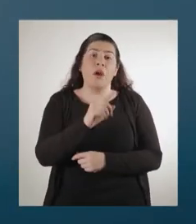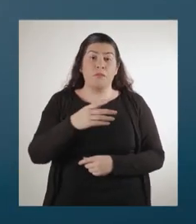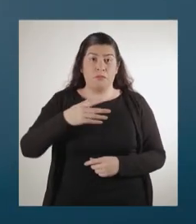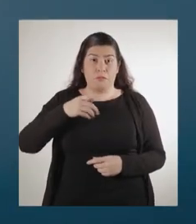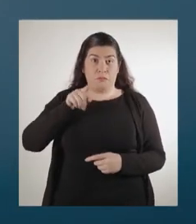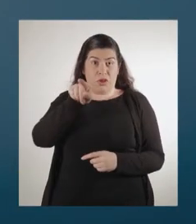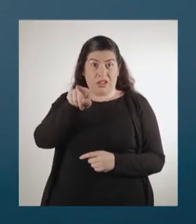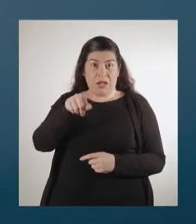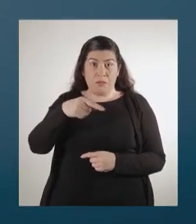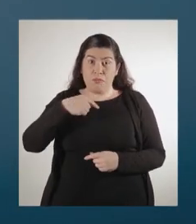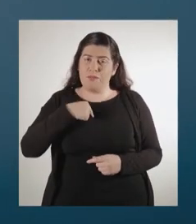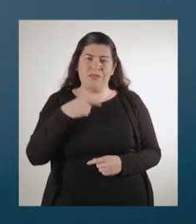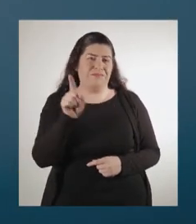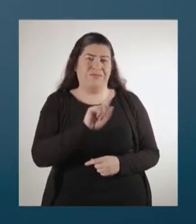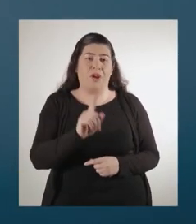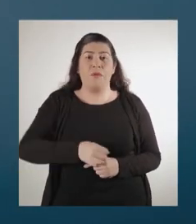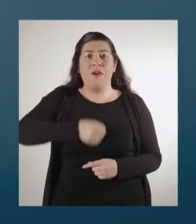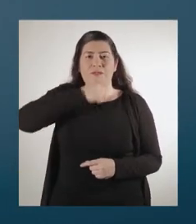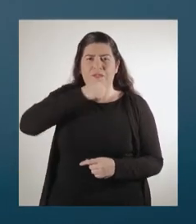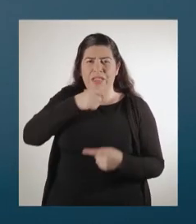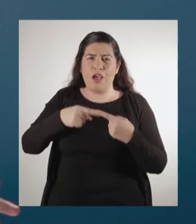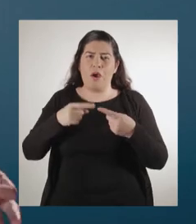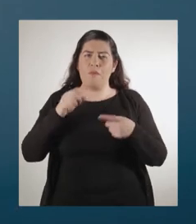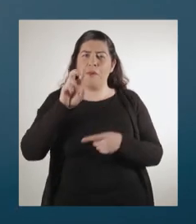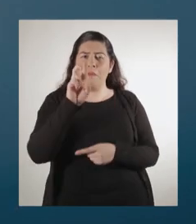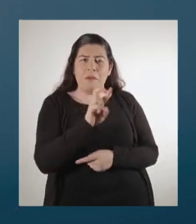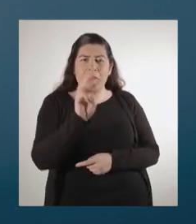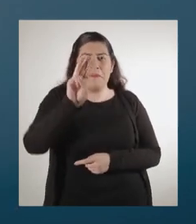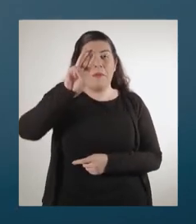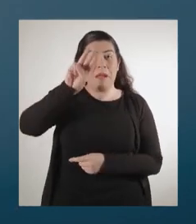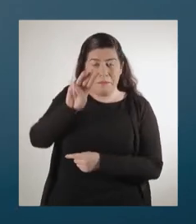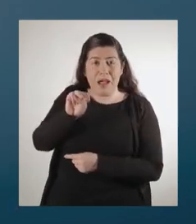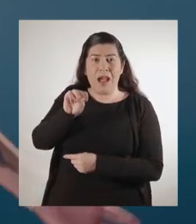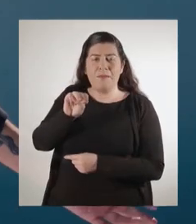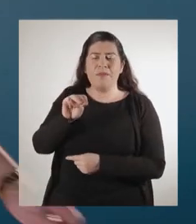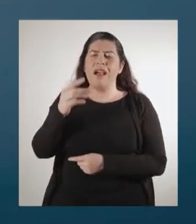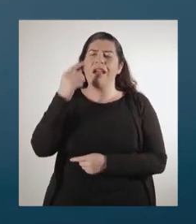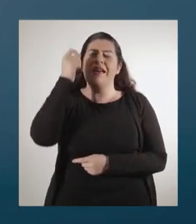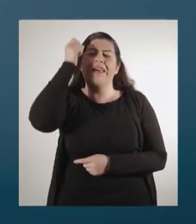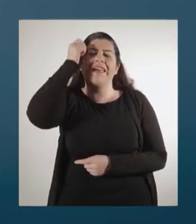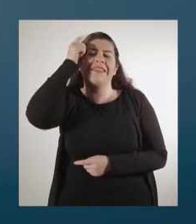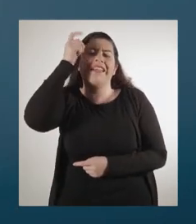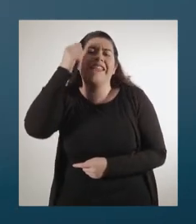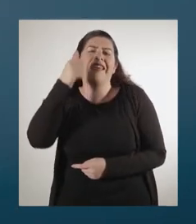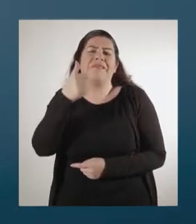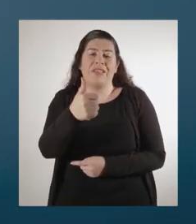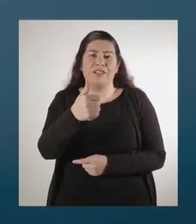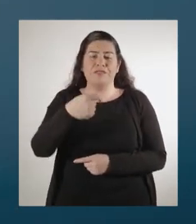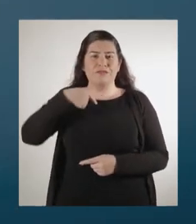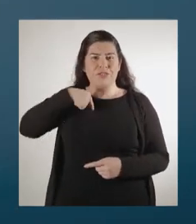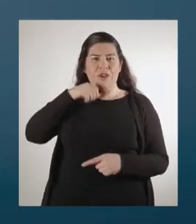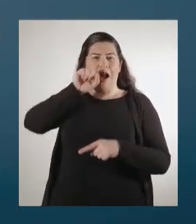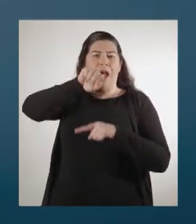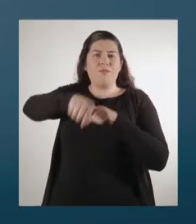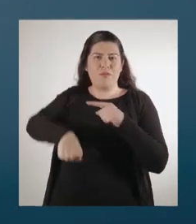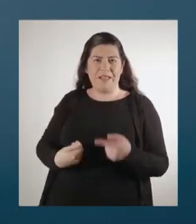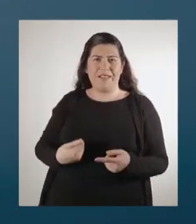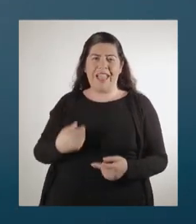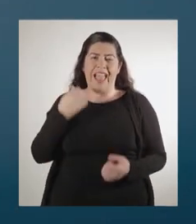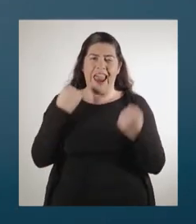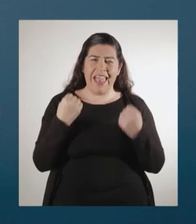tía, no es por mí, es por nuestros viejos, por nuestros papis, por nuestras mamis. ¡Ascúrrete gratis! Yo apruebo, ¿ah?